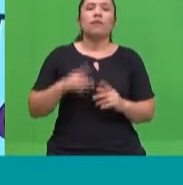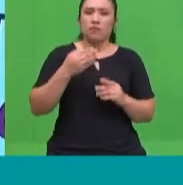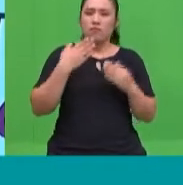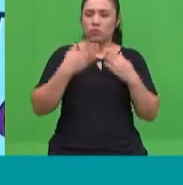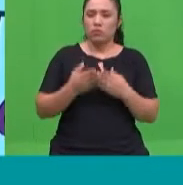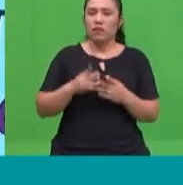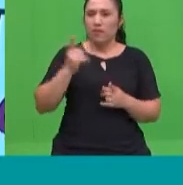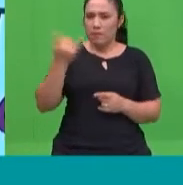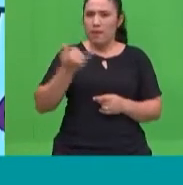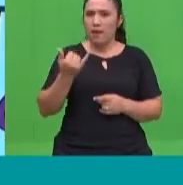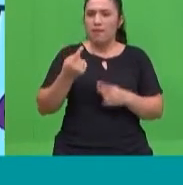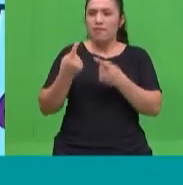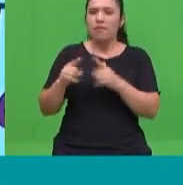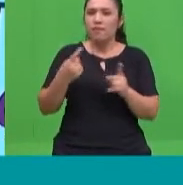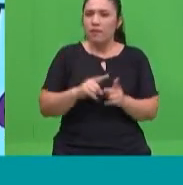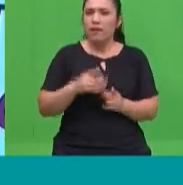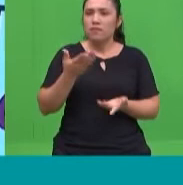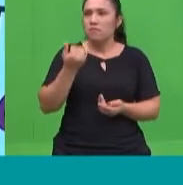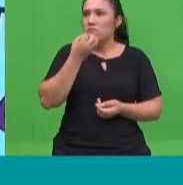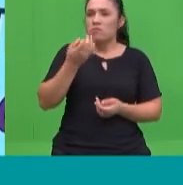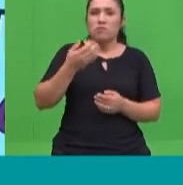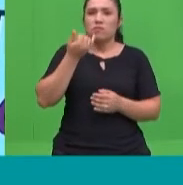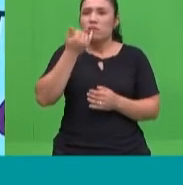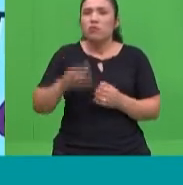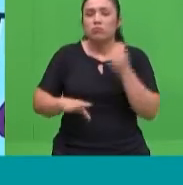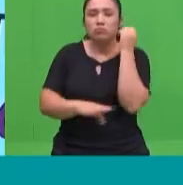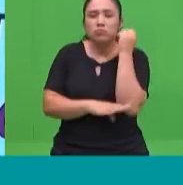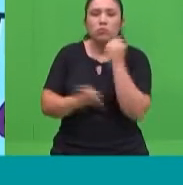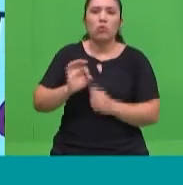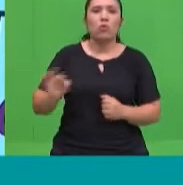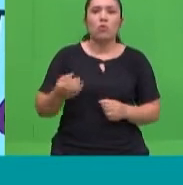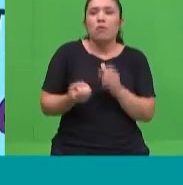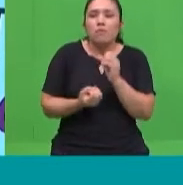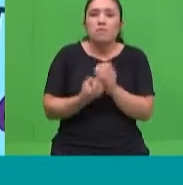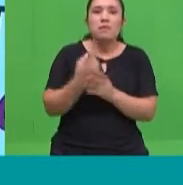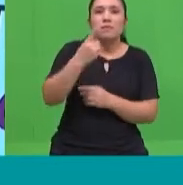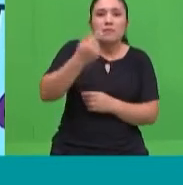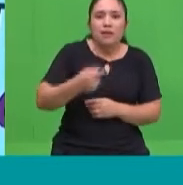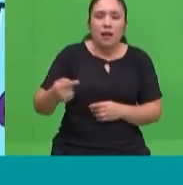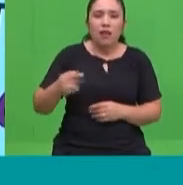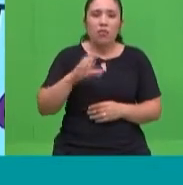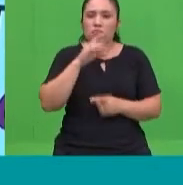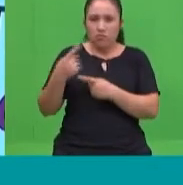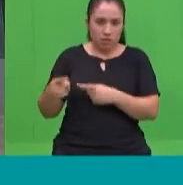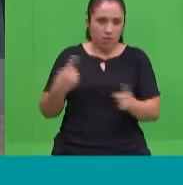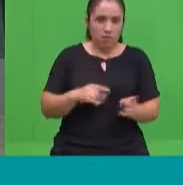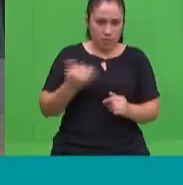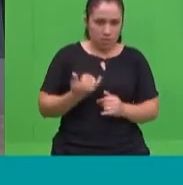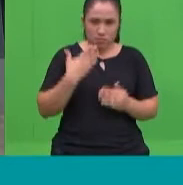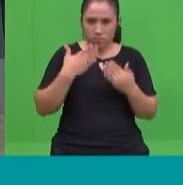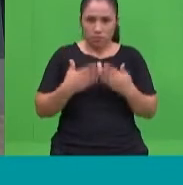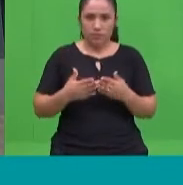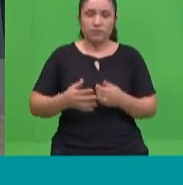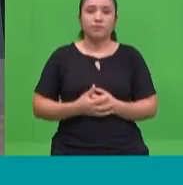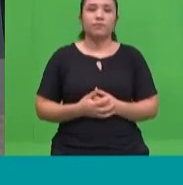adolescentes que ya empiezan a tener cierta independencia, cierta autonomía, pero con límites también? Así mismo. Eso es lo que se llama en doctrina la